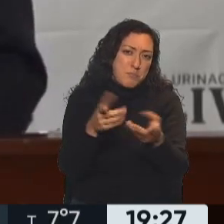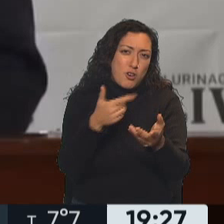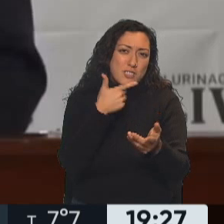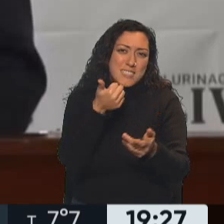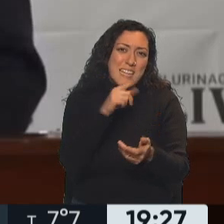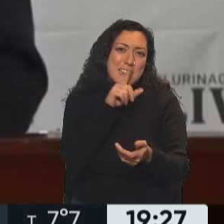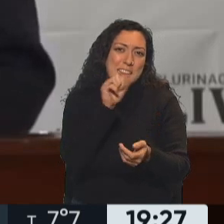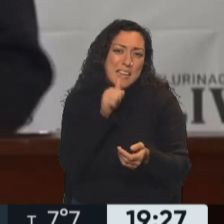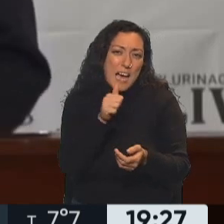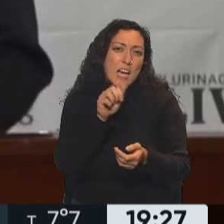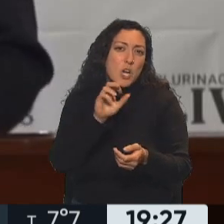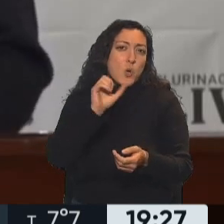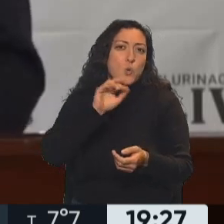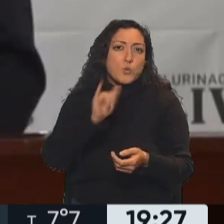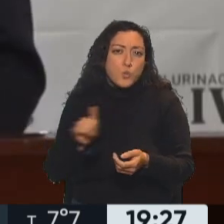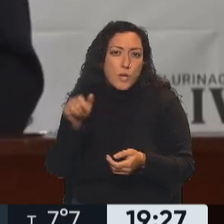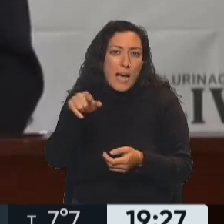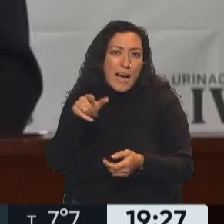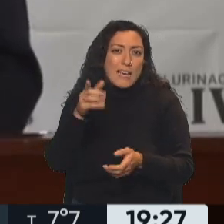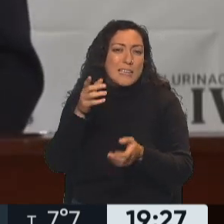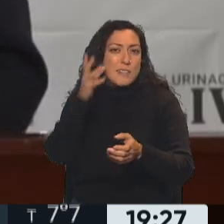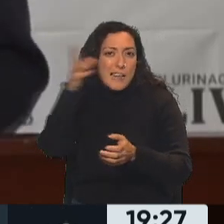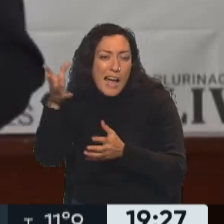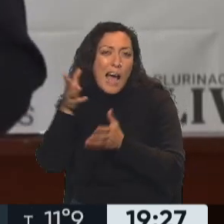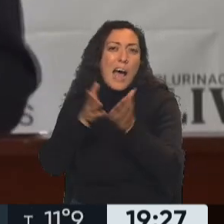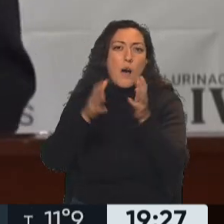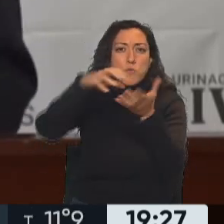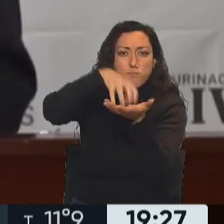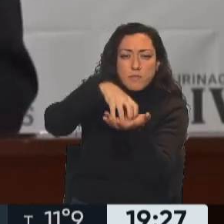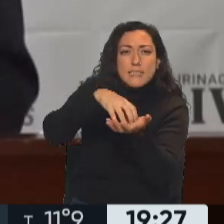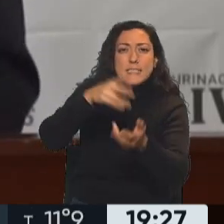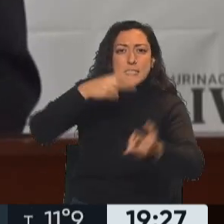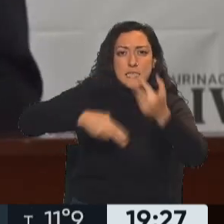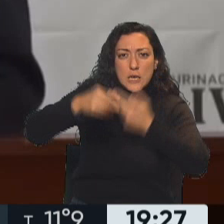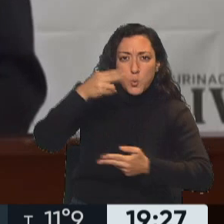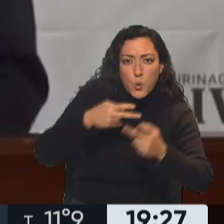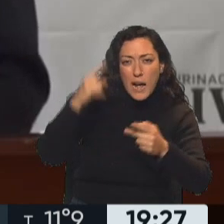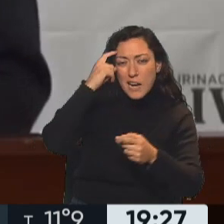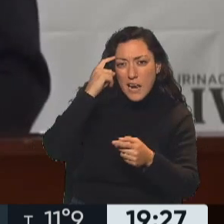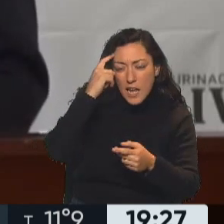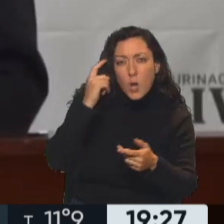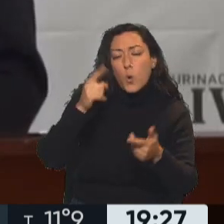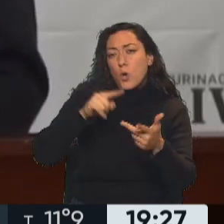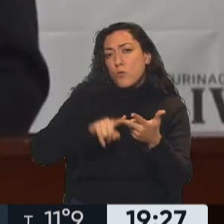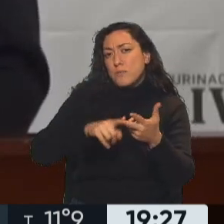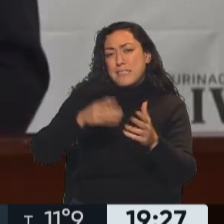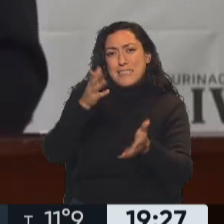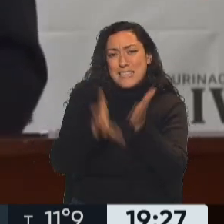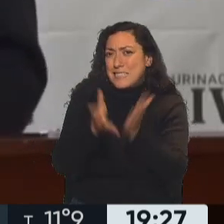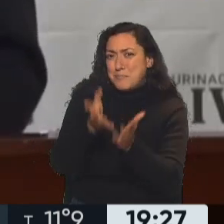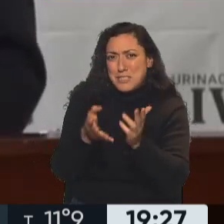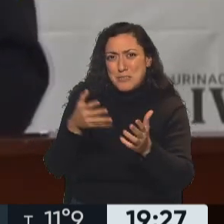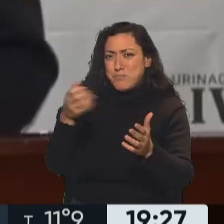la terapia intensiva, a los neurocirujanos y las cirugías traumatológicas de alta complejidad que meritaba el tratamiento,